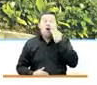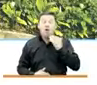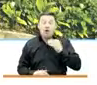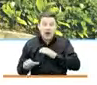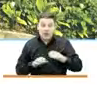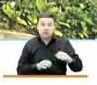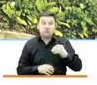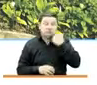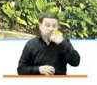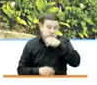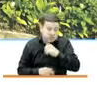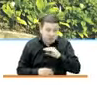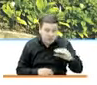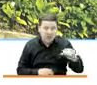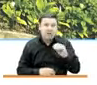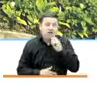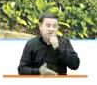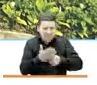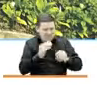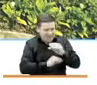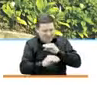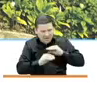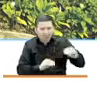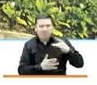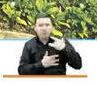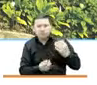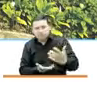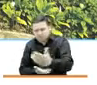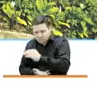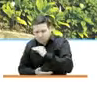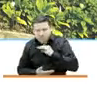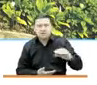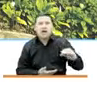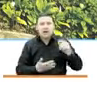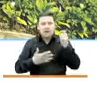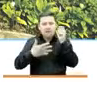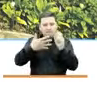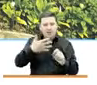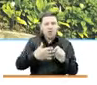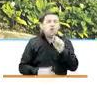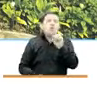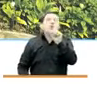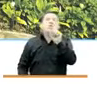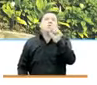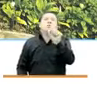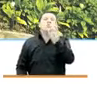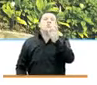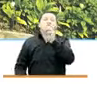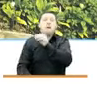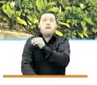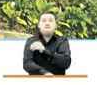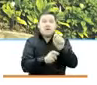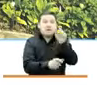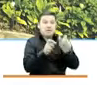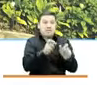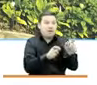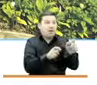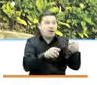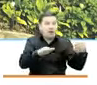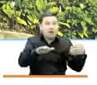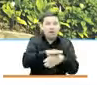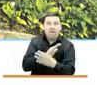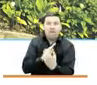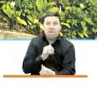Mayor, Compensación de IVA e Ingreso Solidario, evitó que 1.8 millones de personas entraran a pobreza